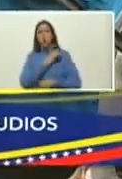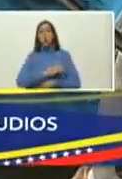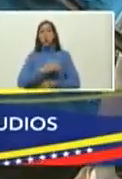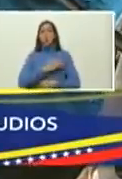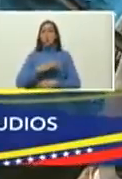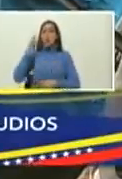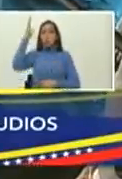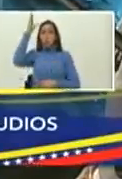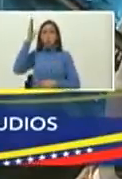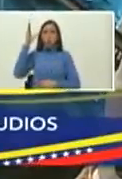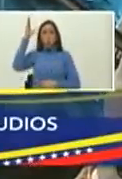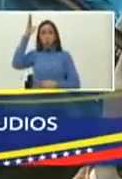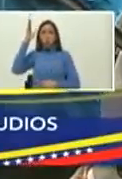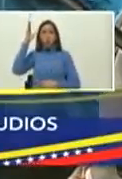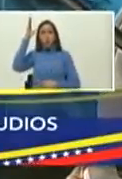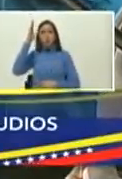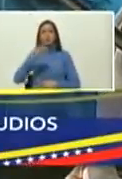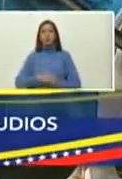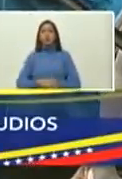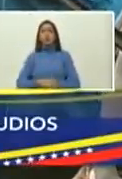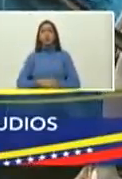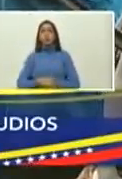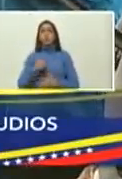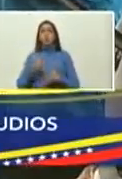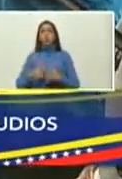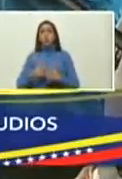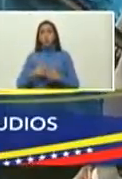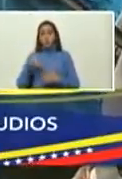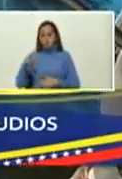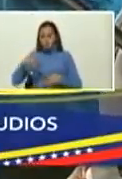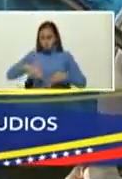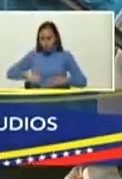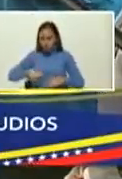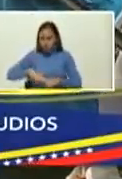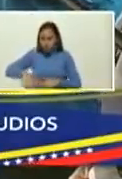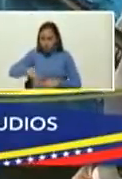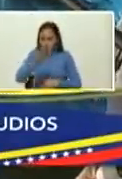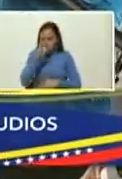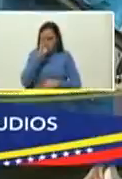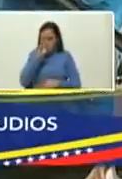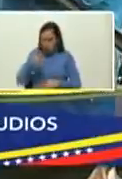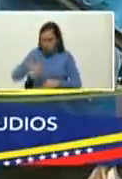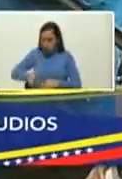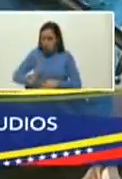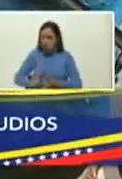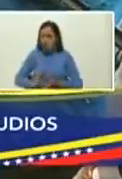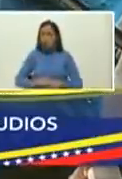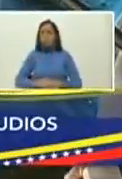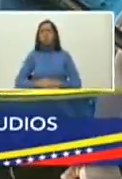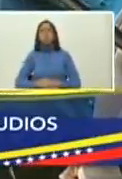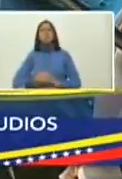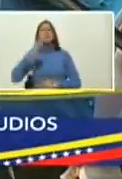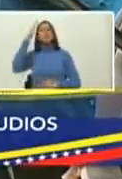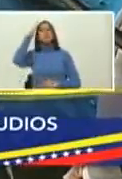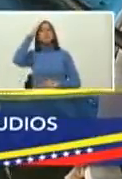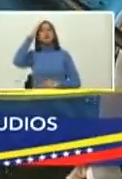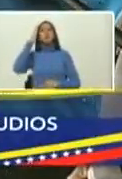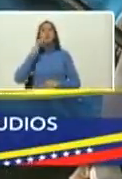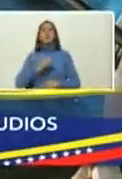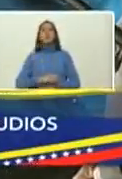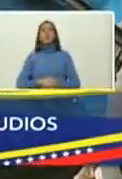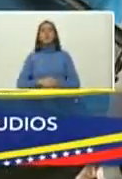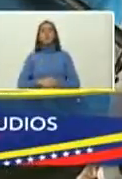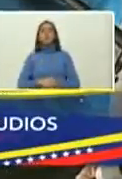conocimiento así que tú eres llanero lines de varina sabemos la carga